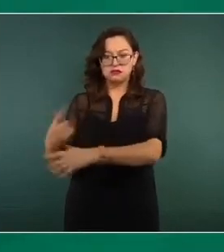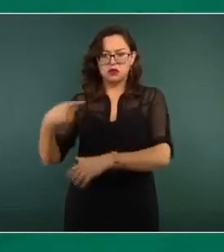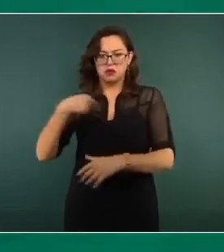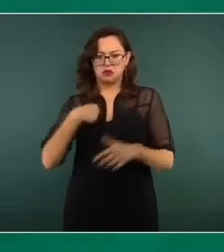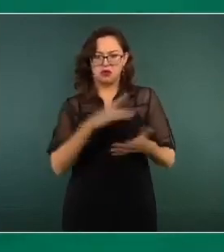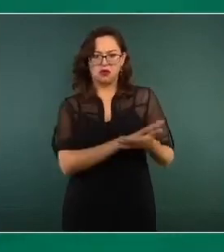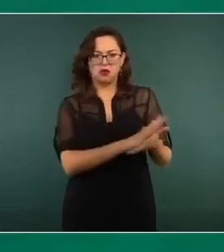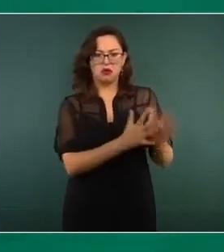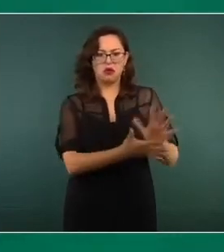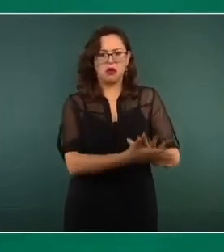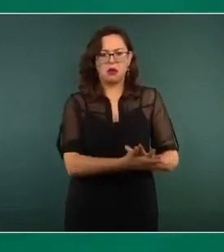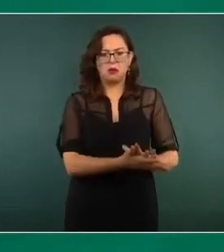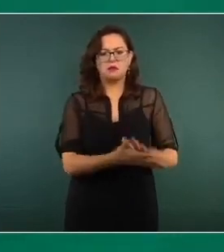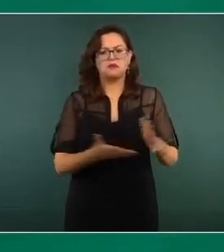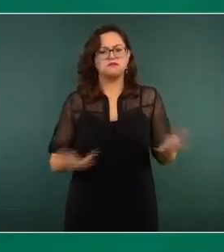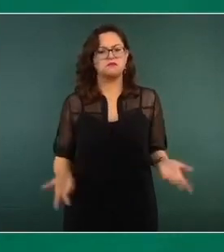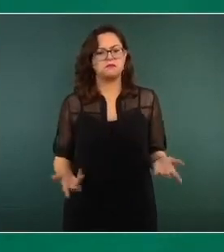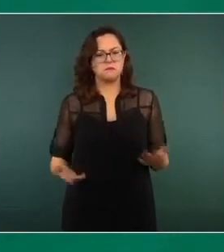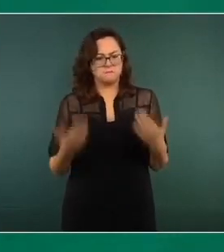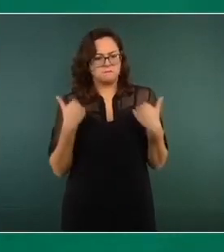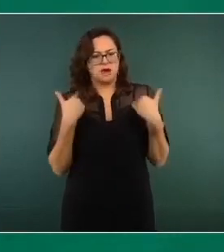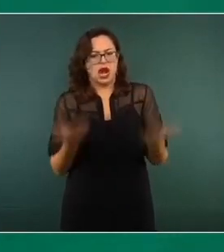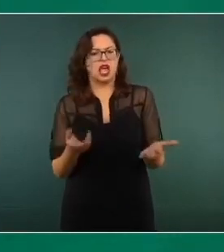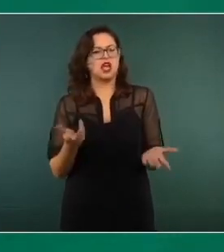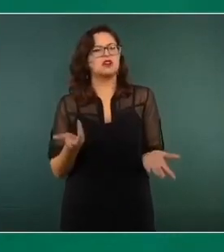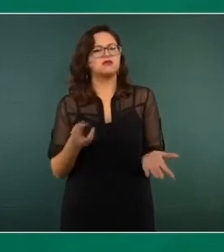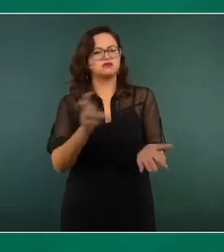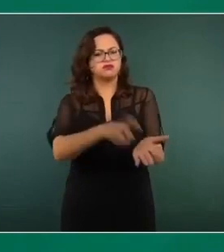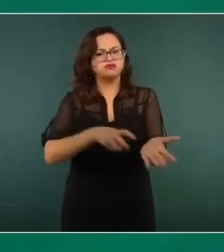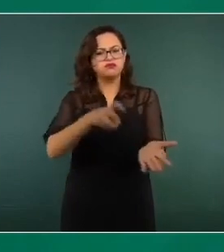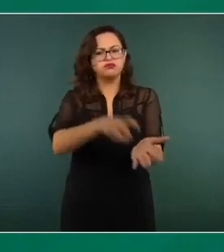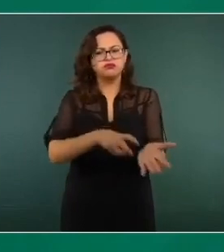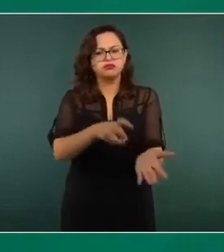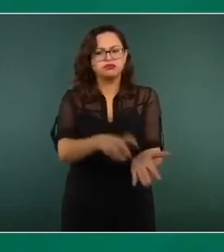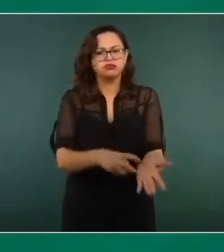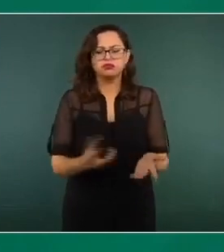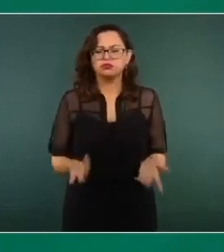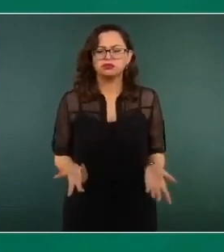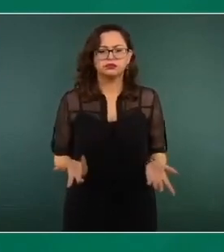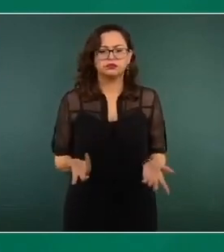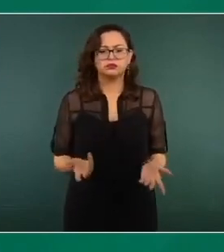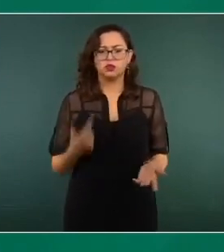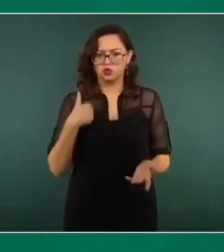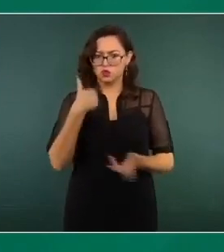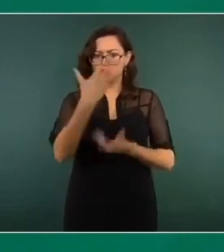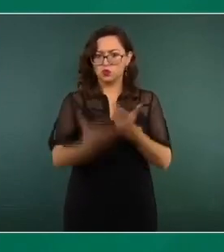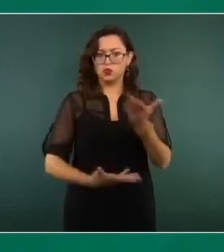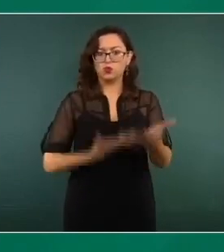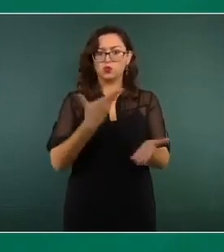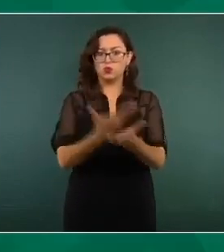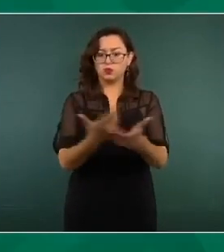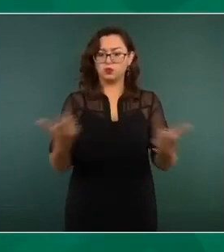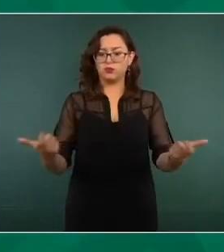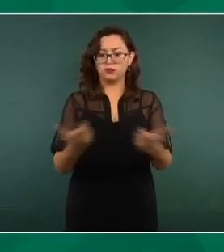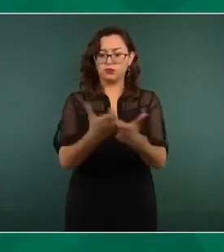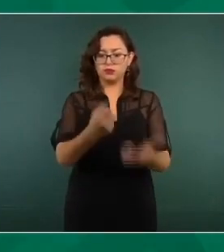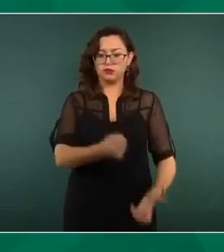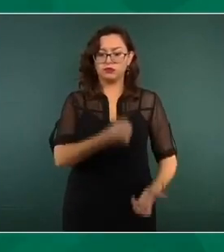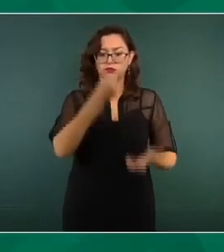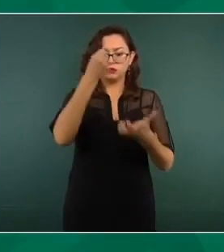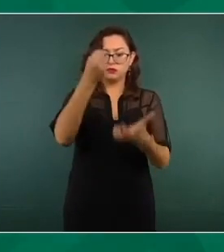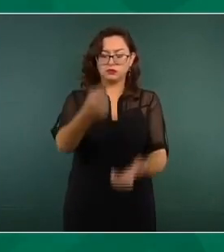habría propuesto la creación de un fondo petrolero con recursos etiquetados para asegurar la